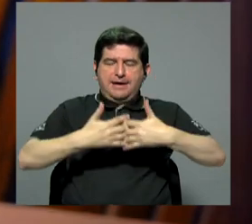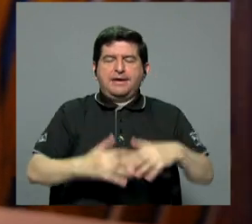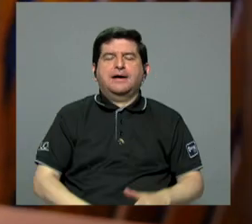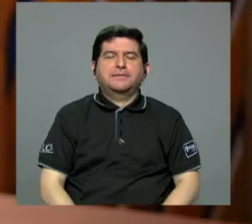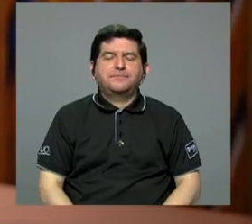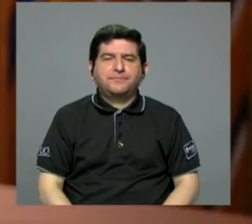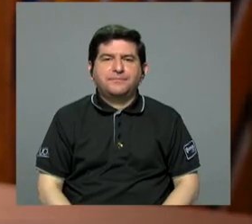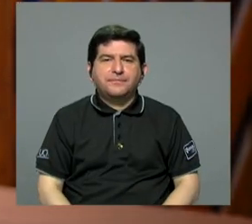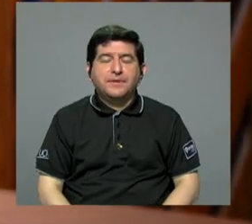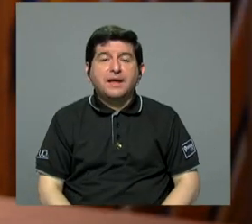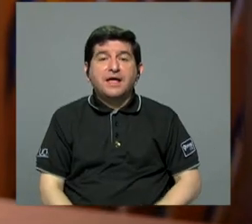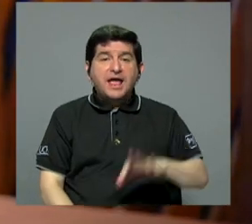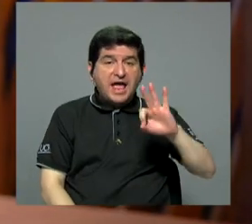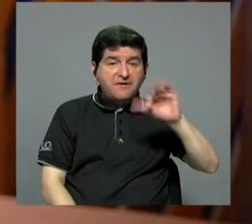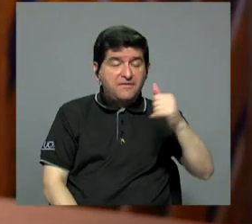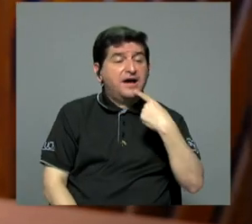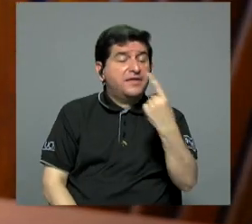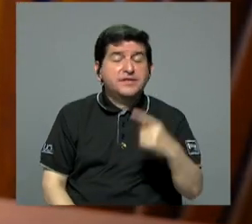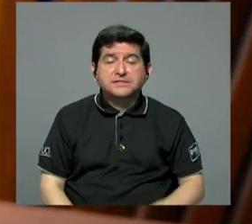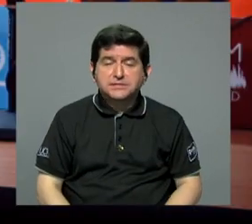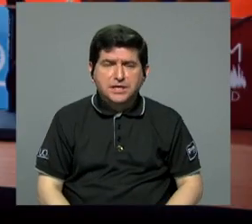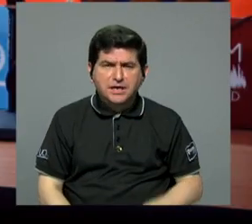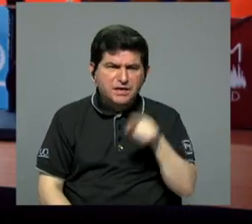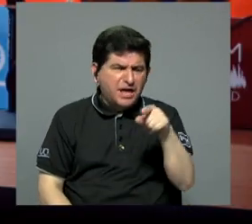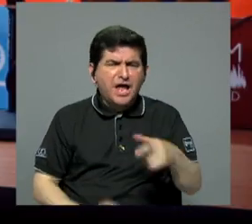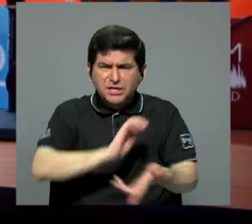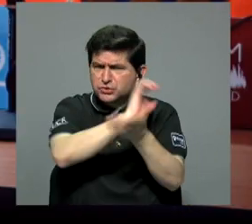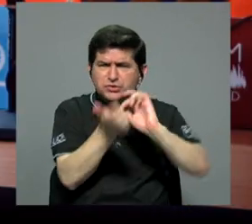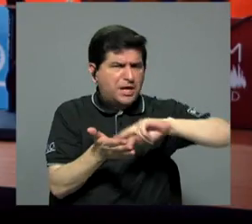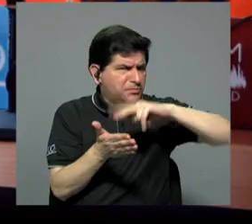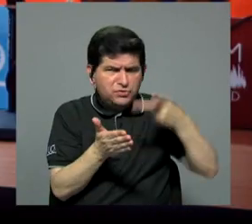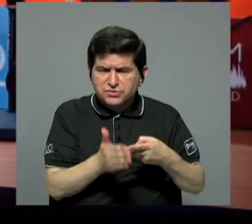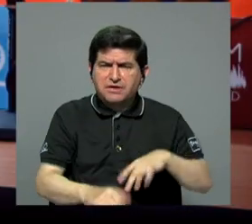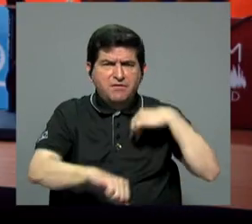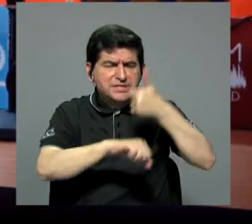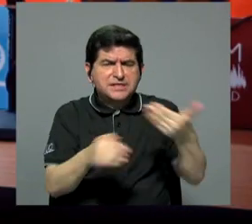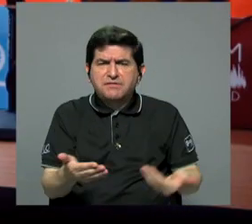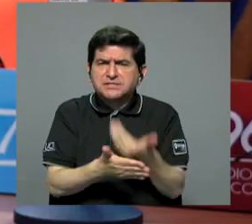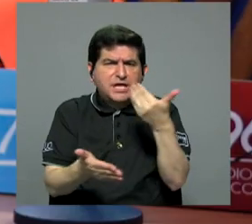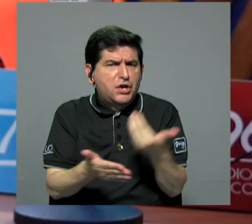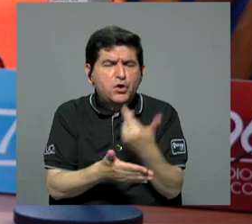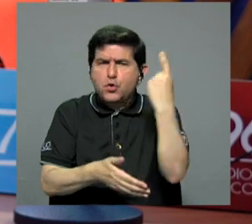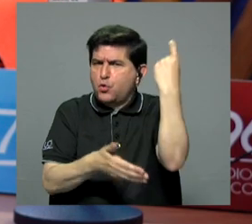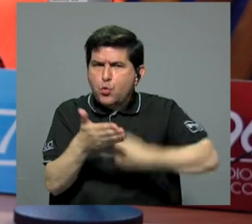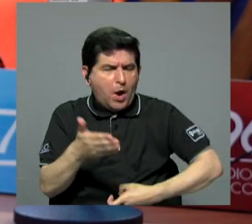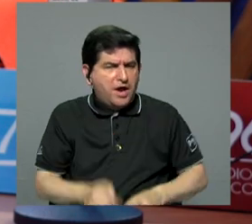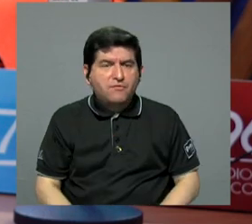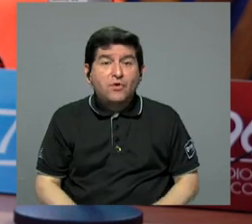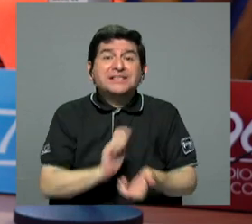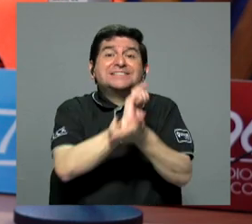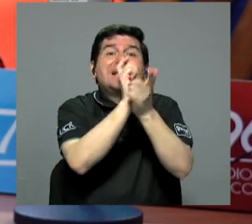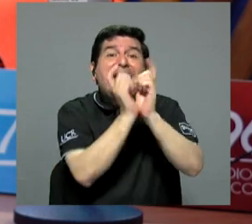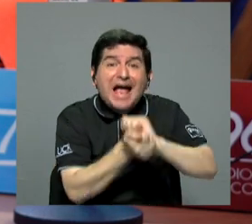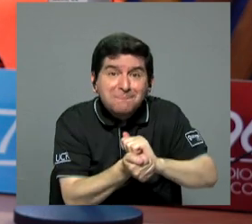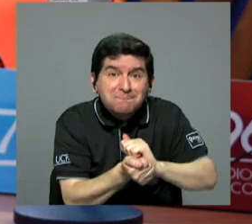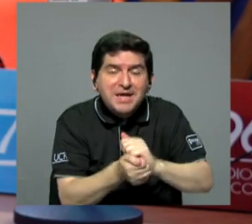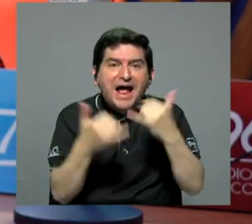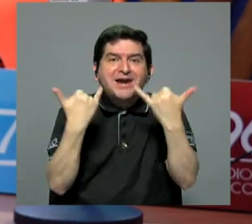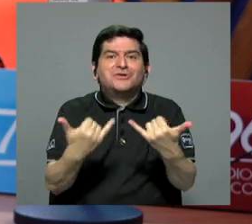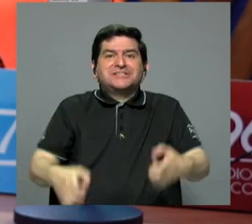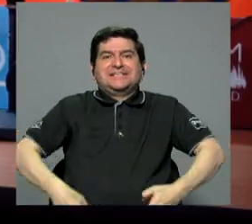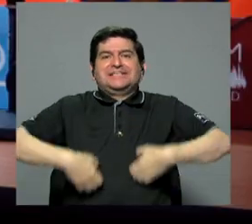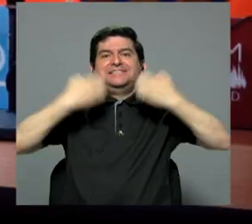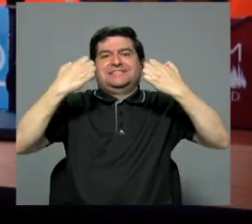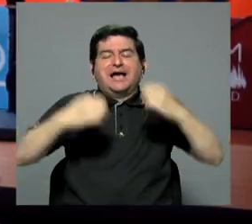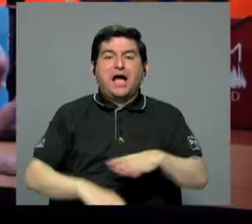La vocería Frente Amplista justificó que ninguno de estos cambios implicaría la creación de nuevos impuestos, sino la modificación de los